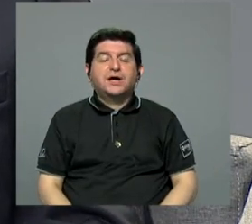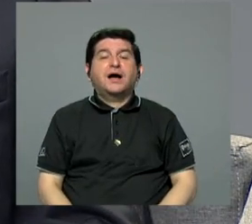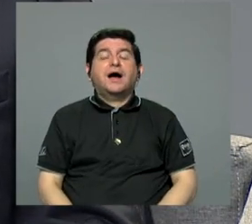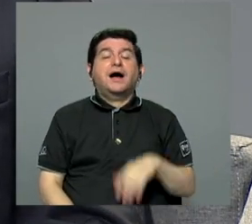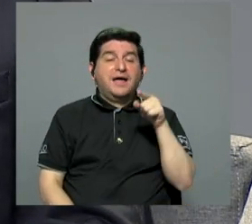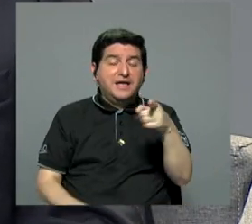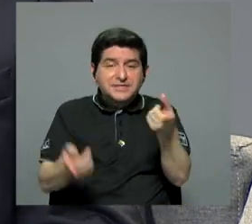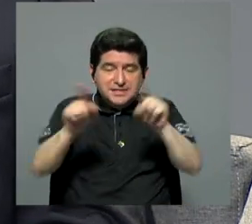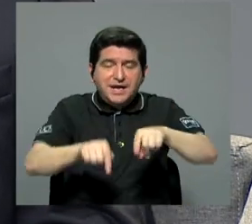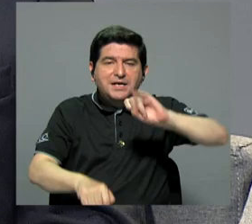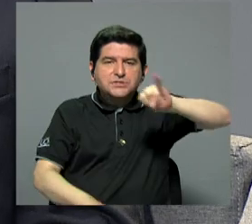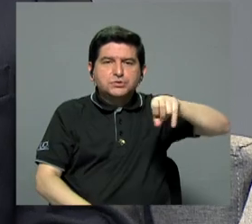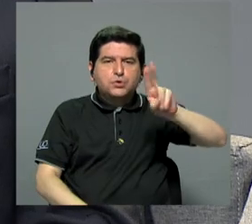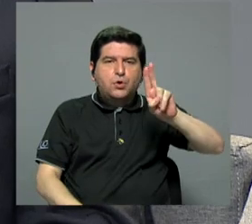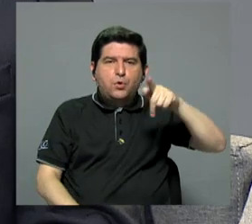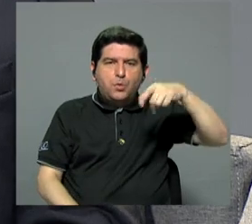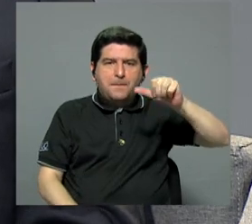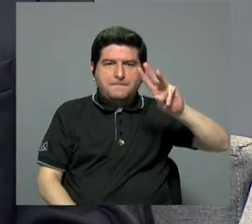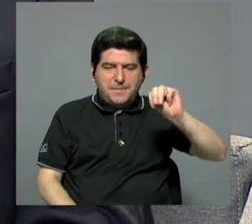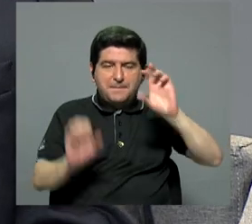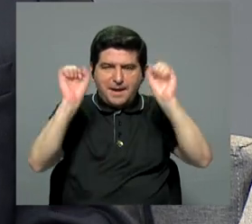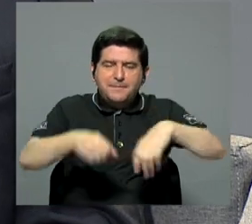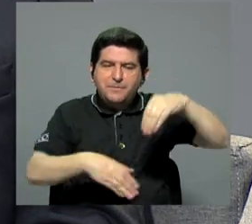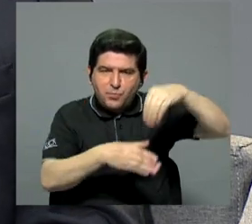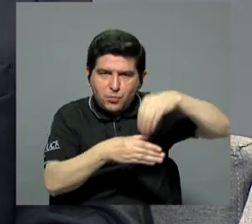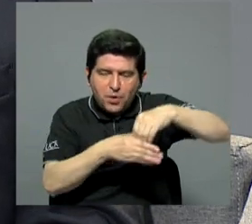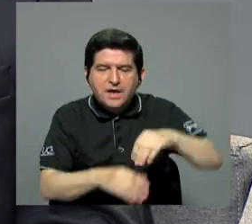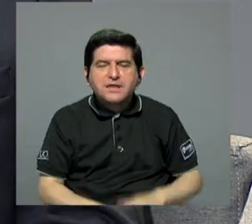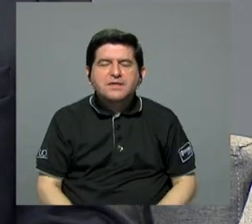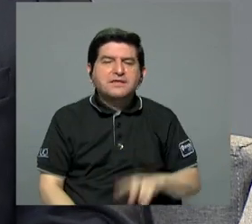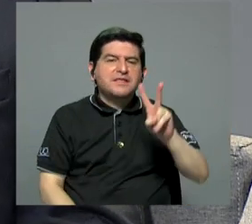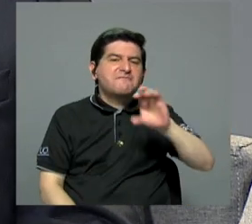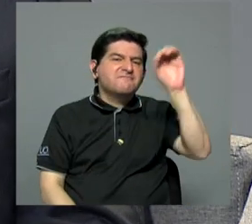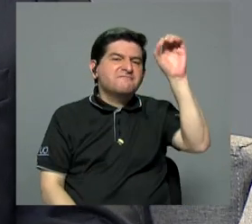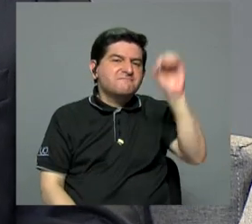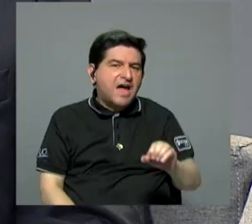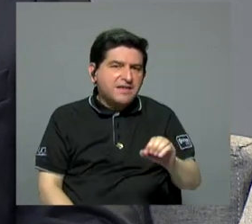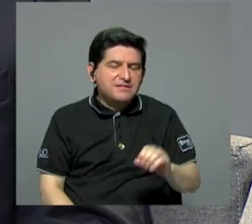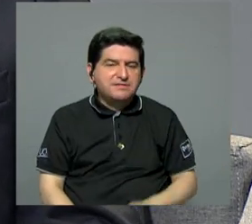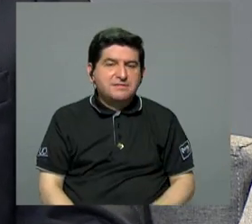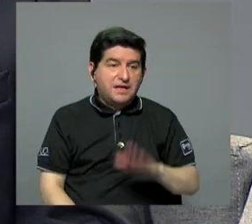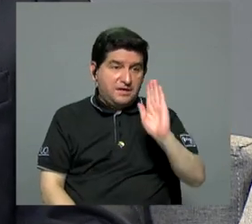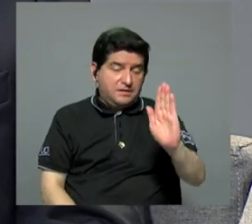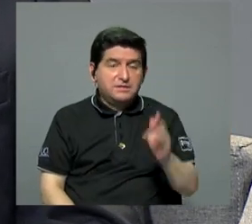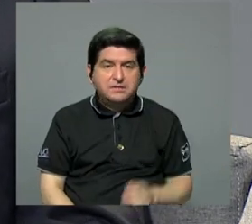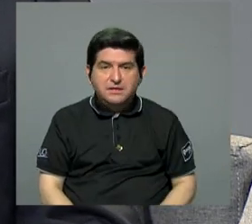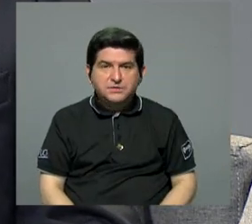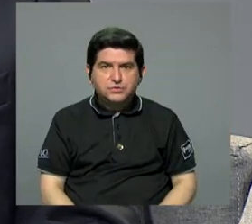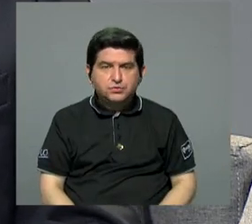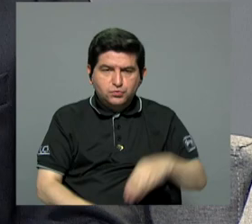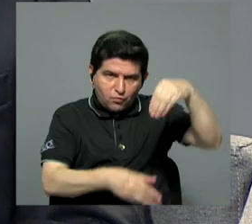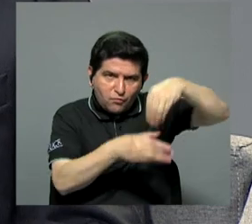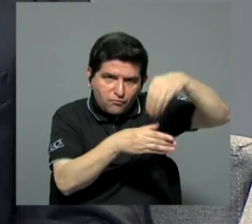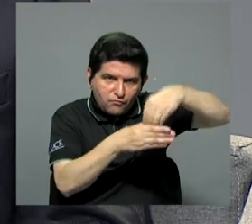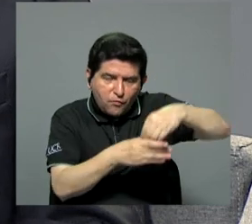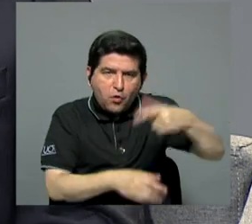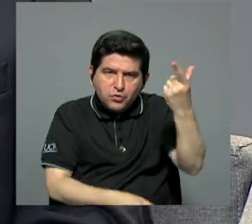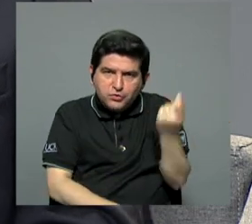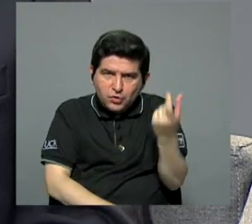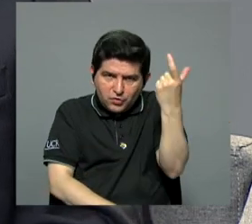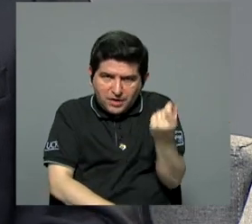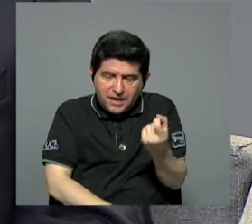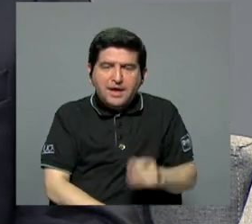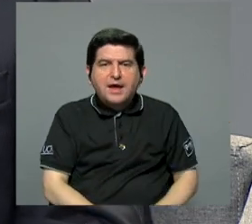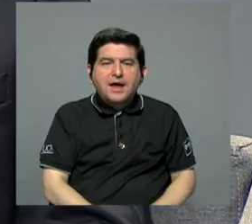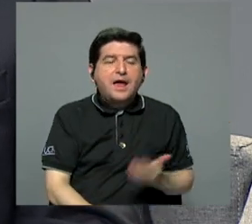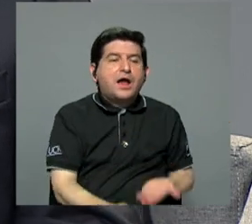Magisterio, a JUPEMA, invertir hasta un 20% de su cartera del Fondo de Pensiones de JUPEMA